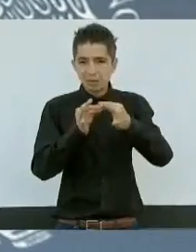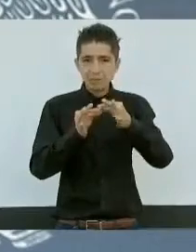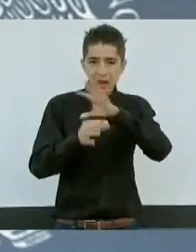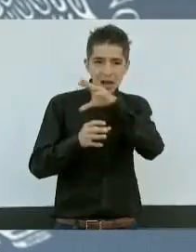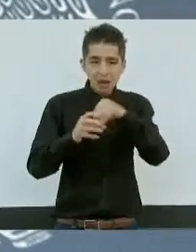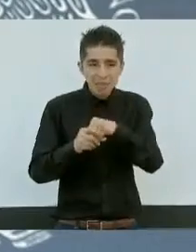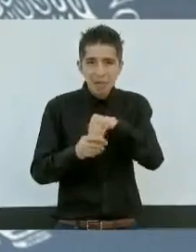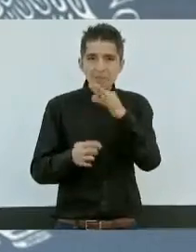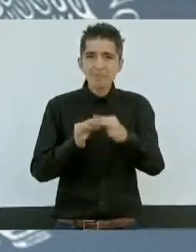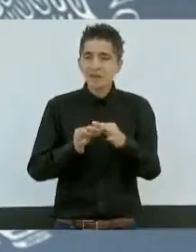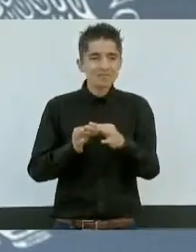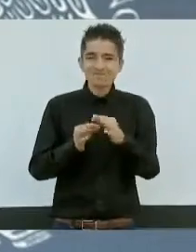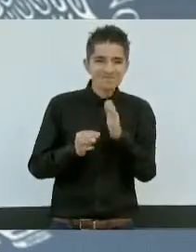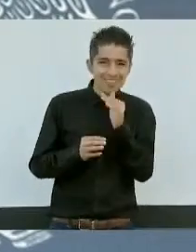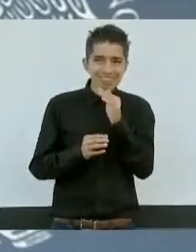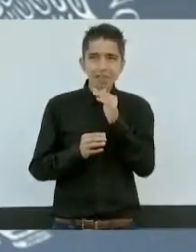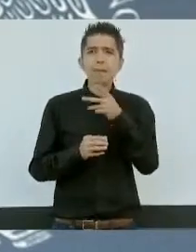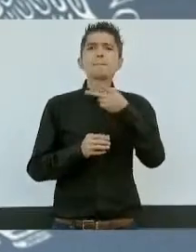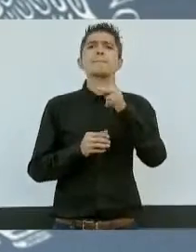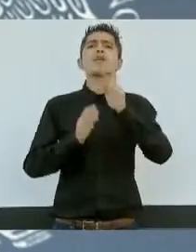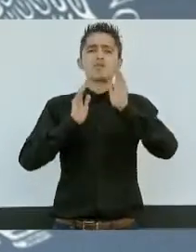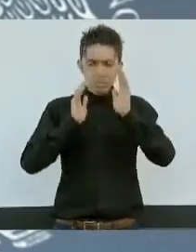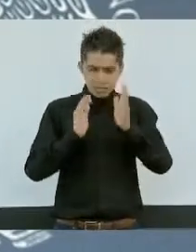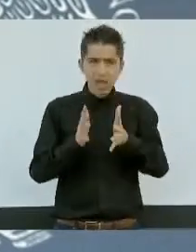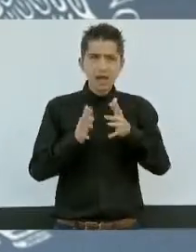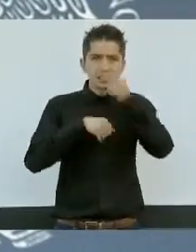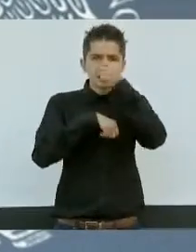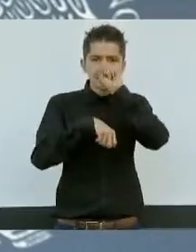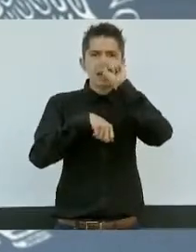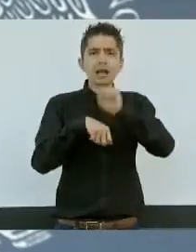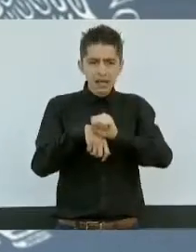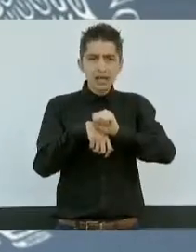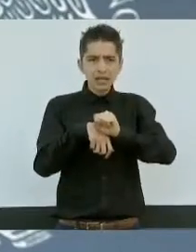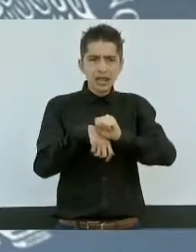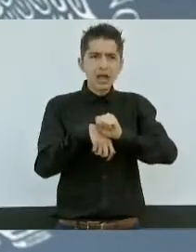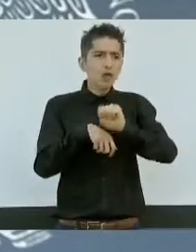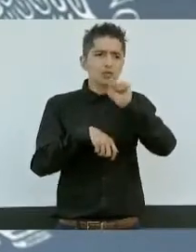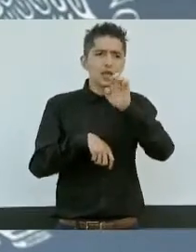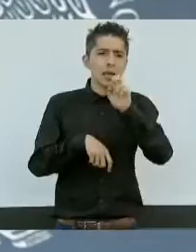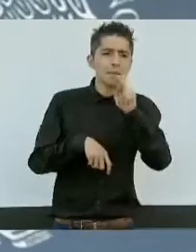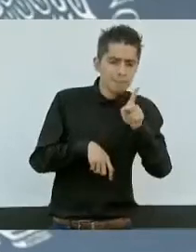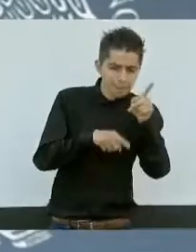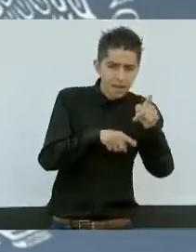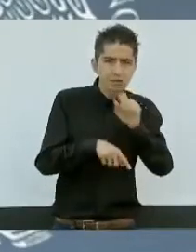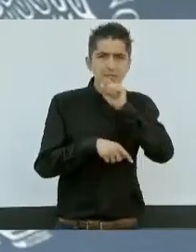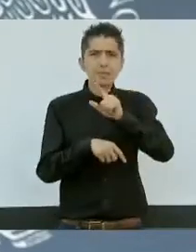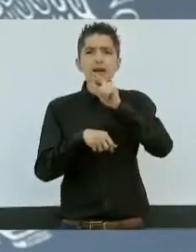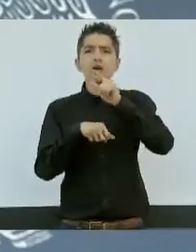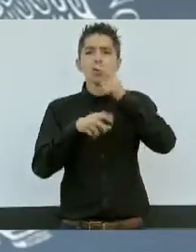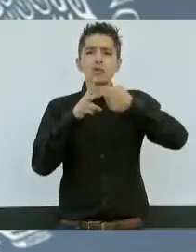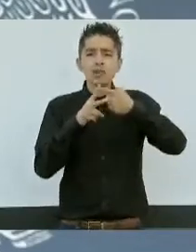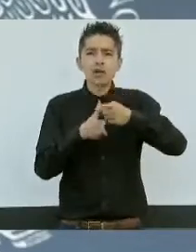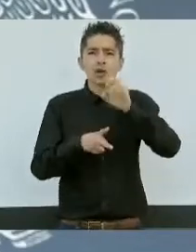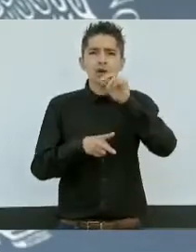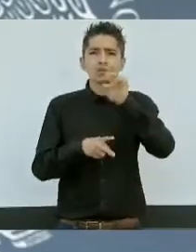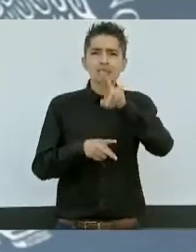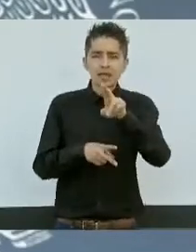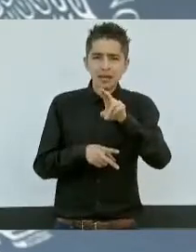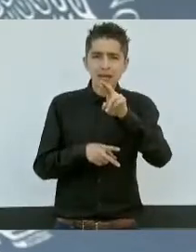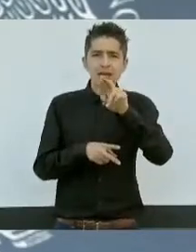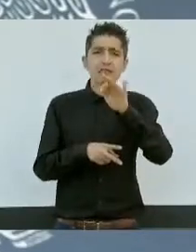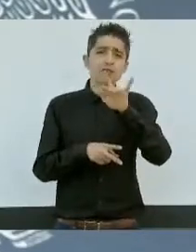pero hay ya una ruta trazada con el secretario Moctezuma, con el contador Oscar Flores y con